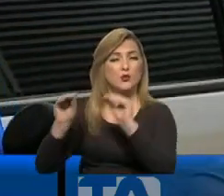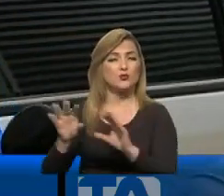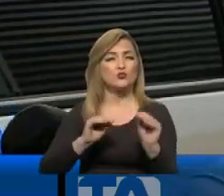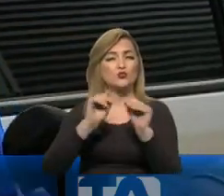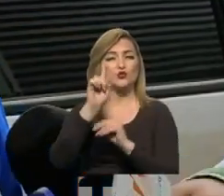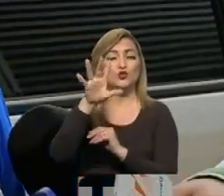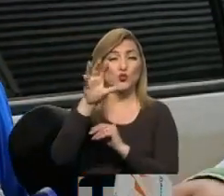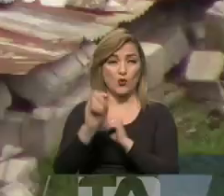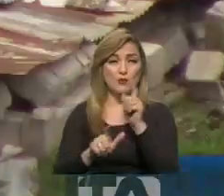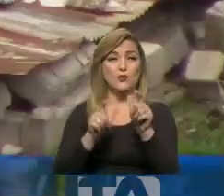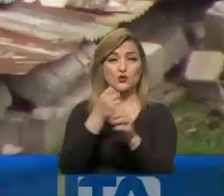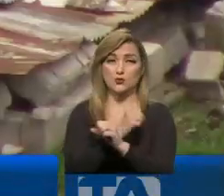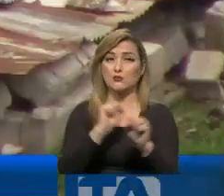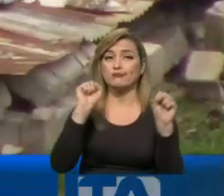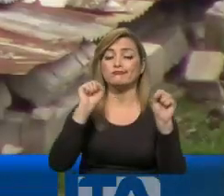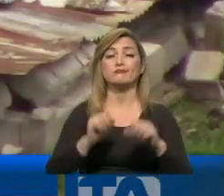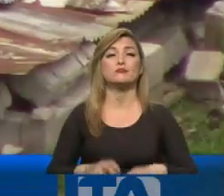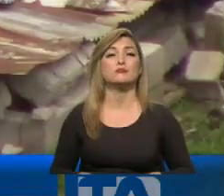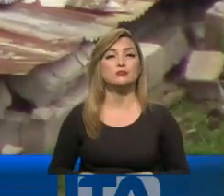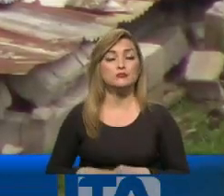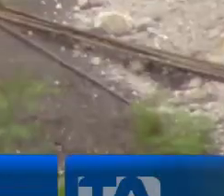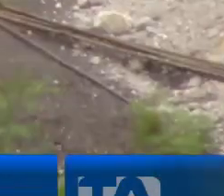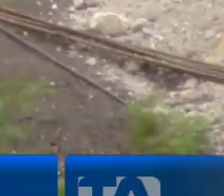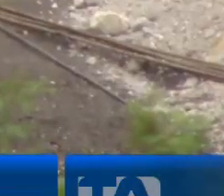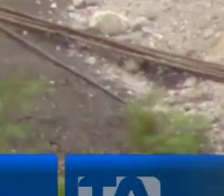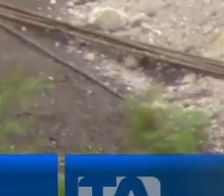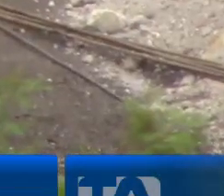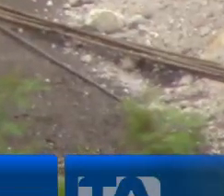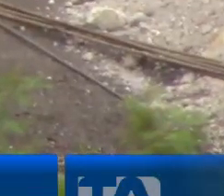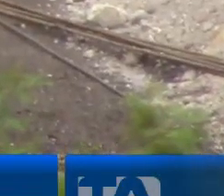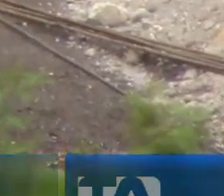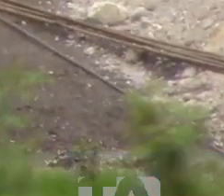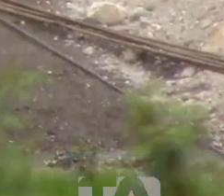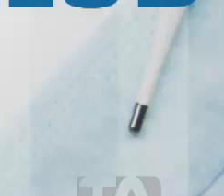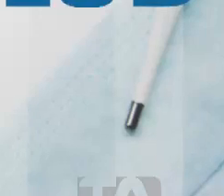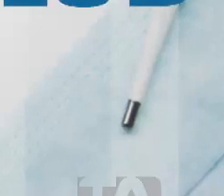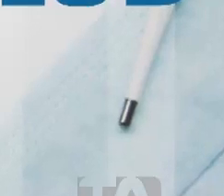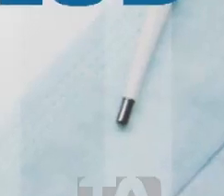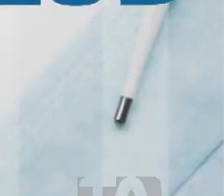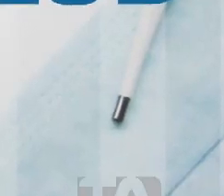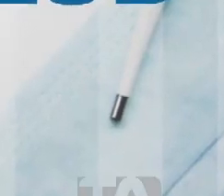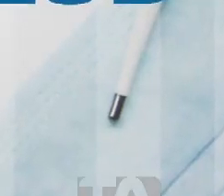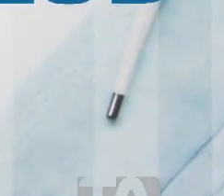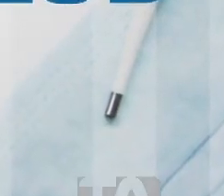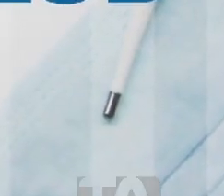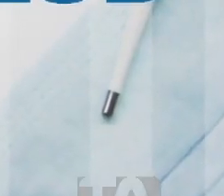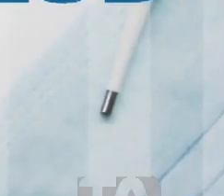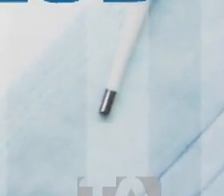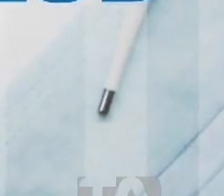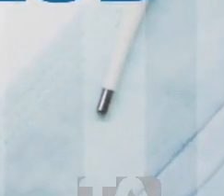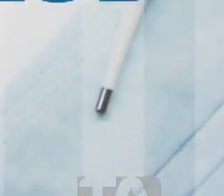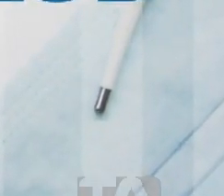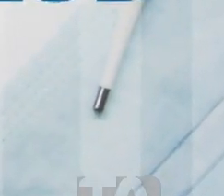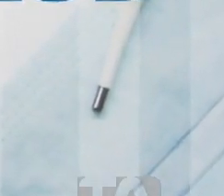personas. En Chunchi, Mercedes Chávez, 24 horas. Por tu salud.